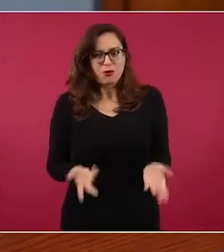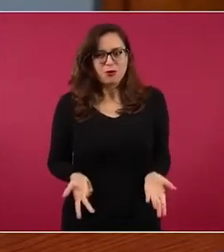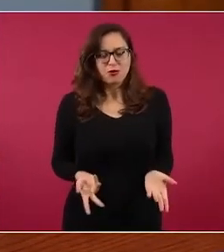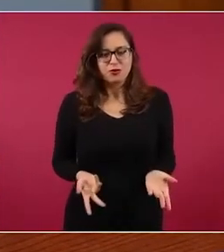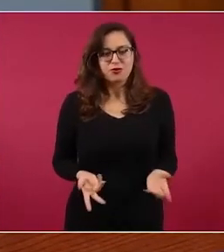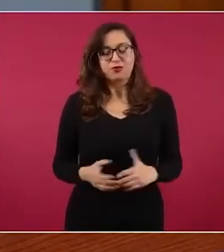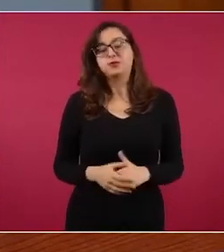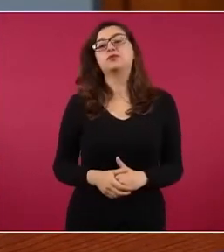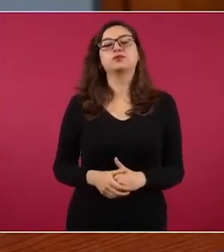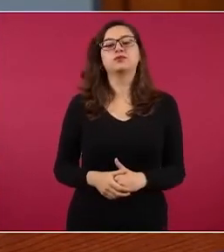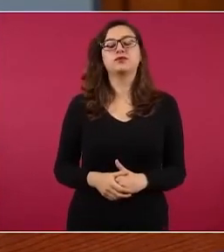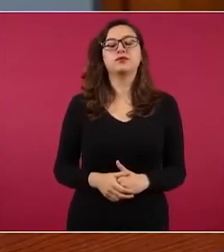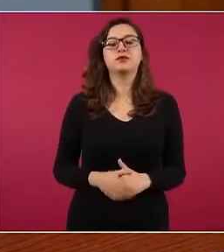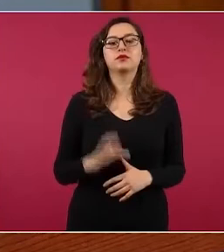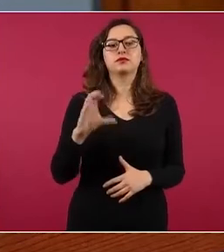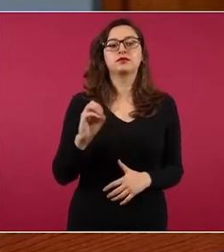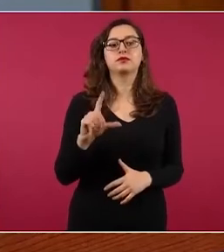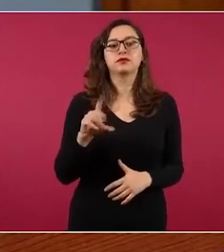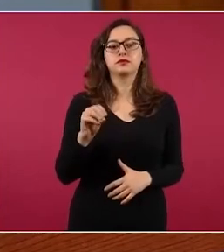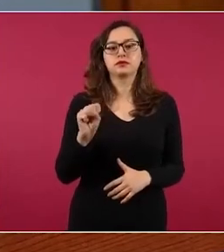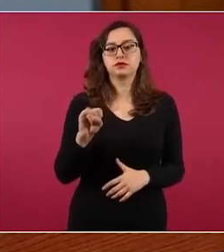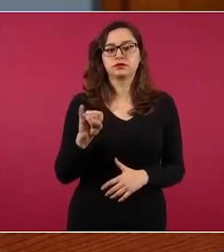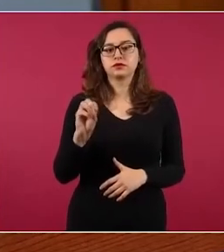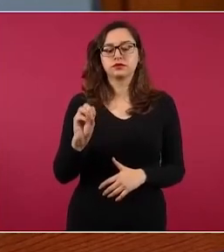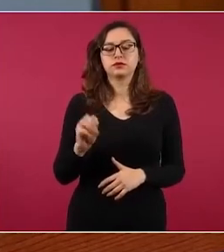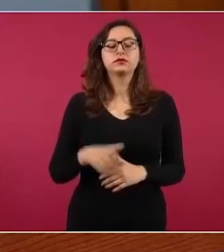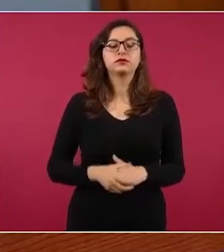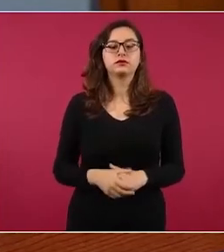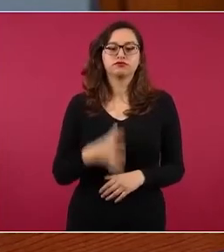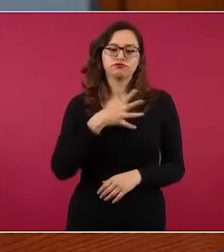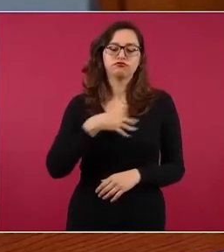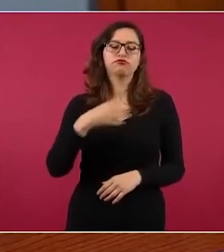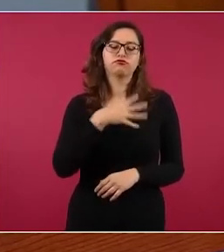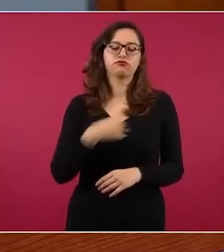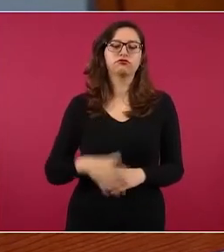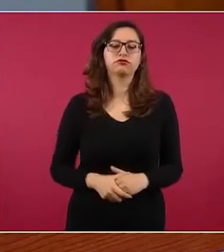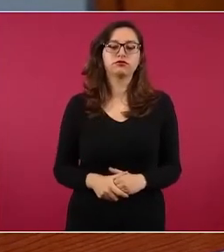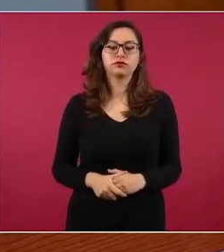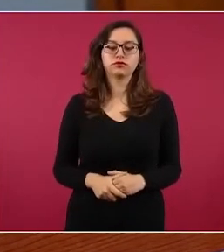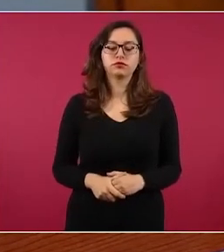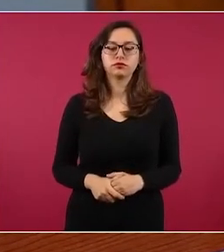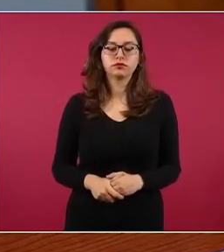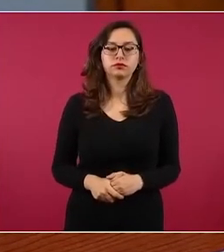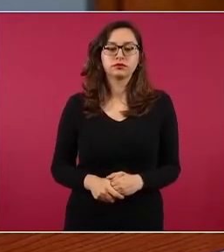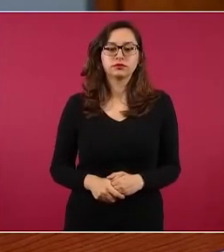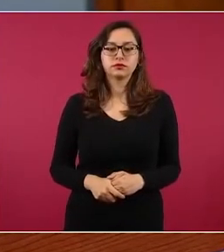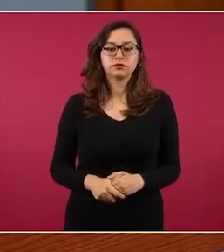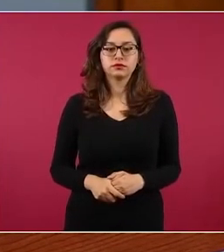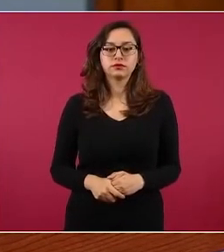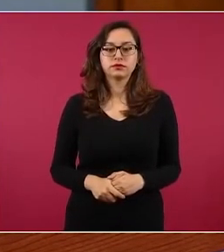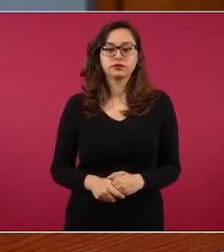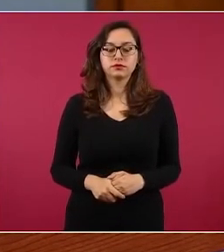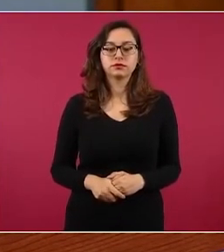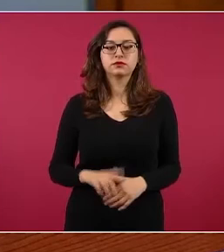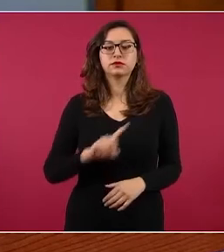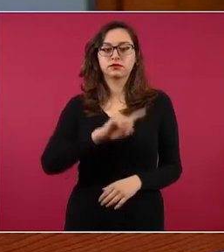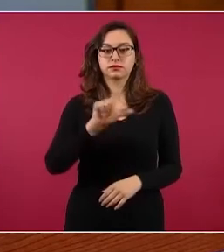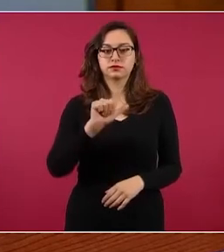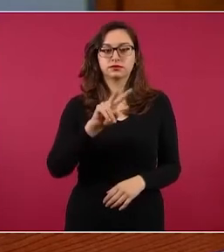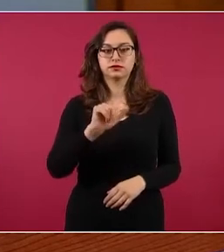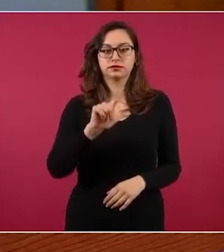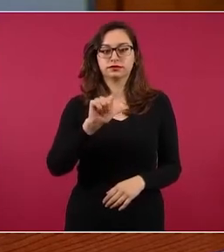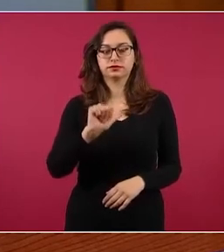Lorenzo Colosio, Margarita Zavala,